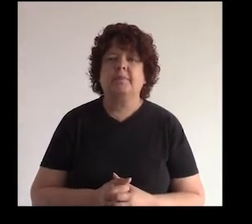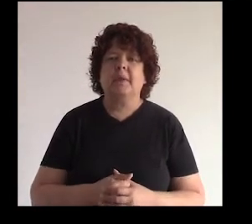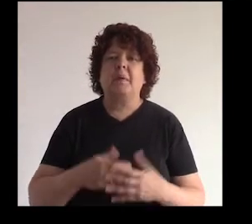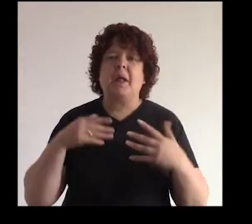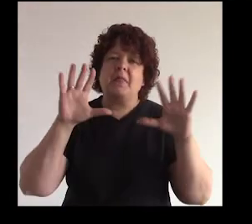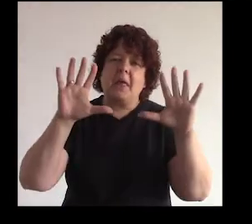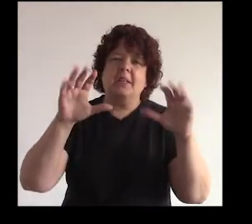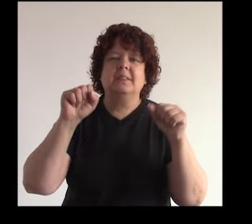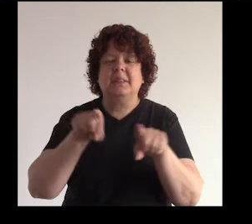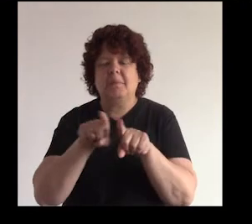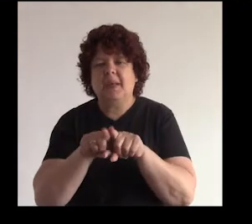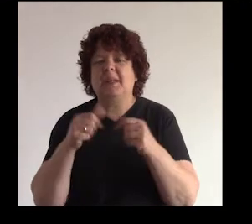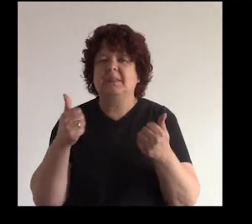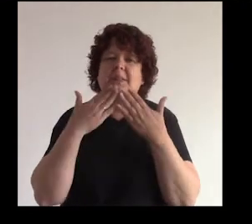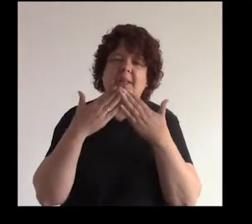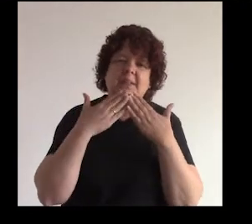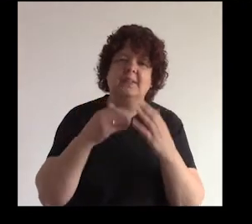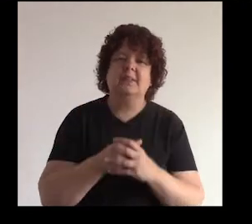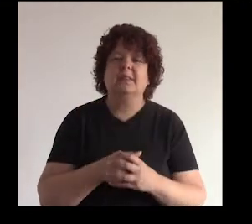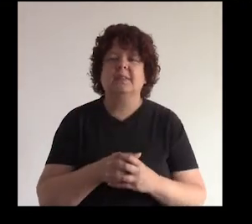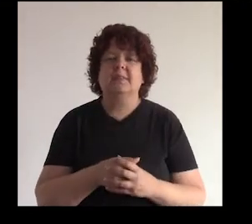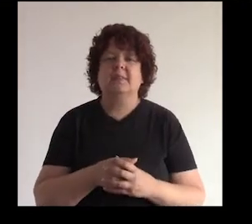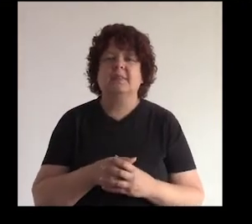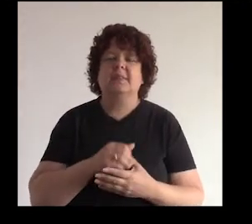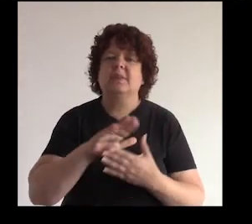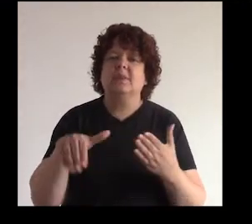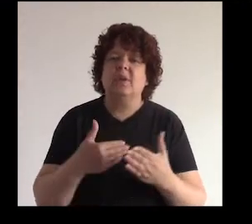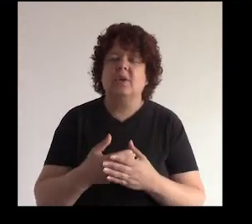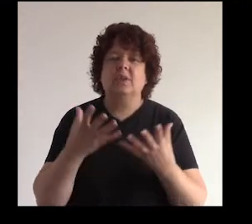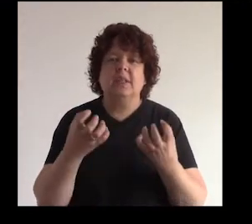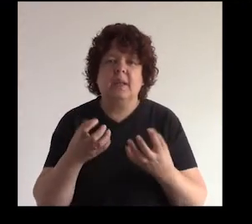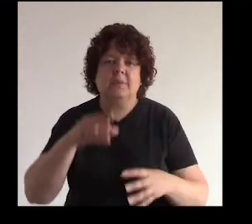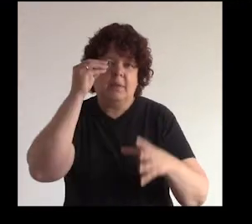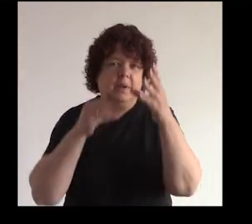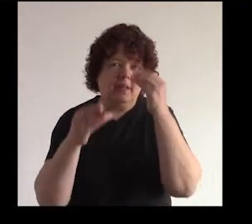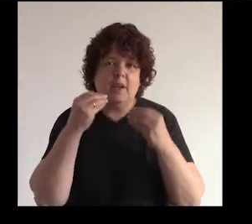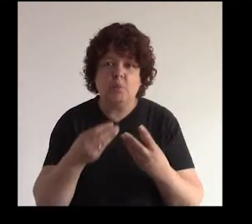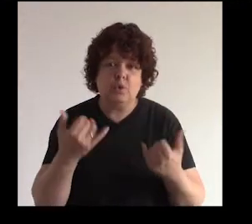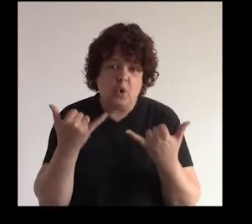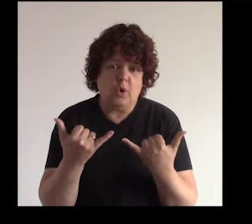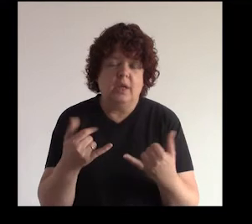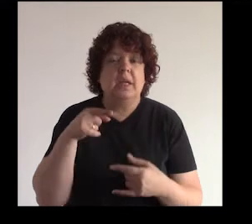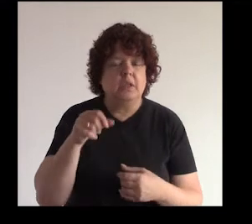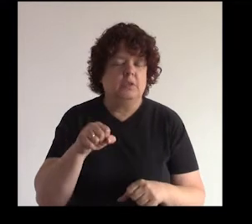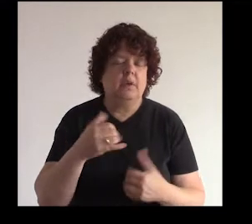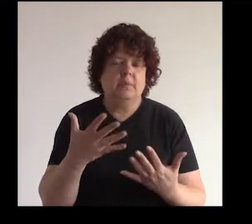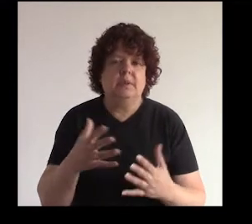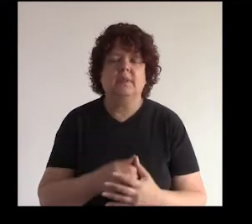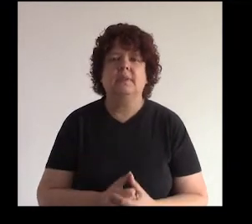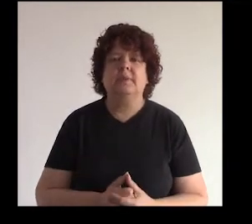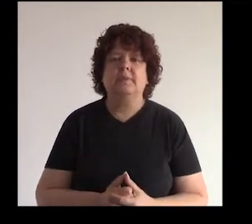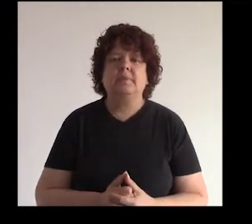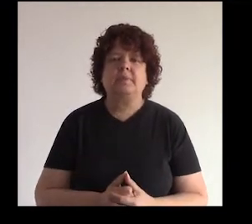vale 10 también, hola Greta, gracias vale 10, entonces todos queremos aprender mucho hoy día y eso es que vamos a